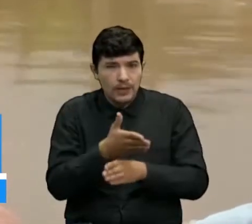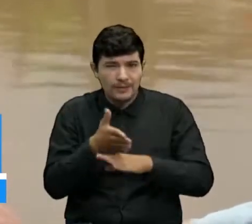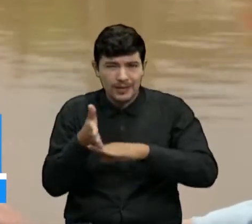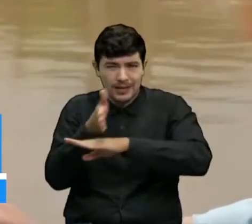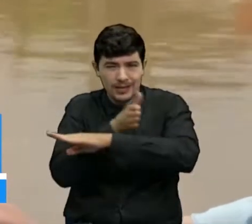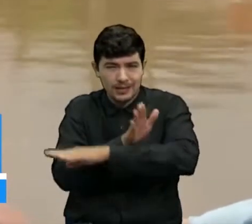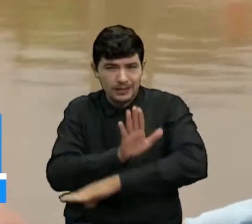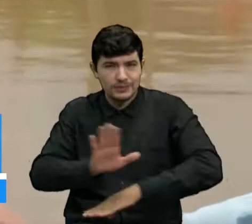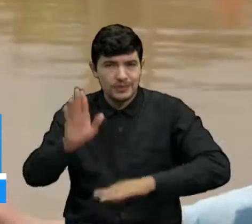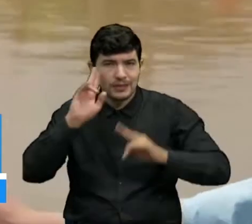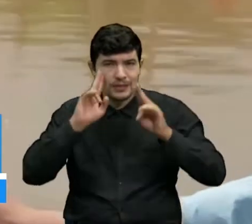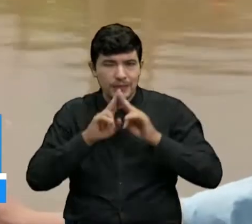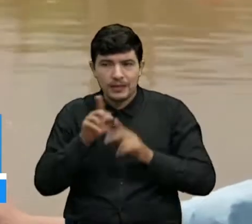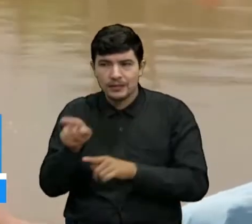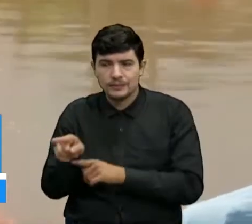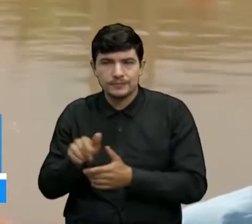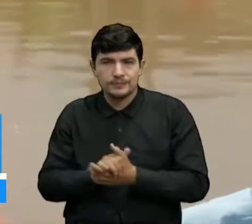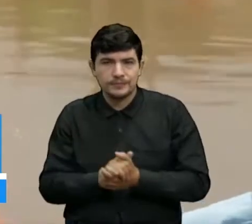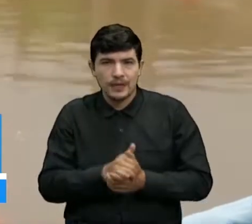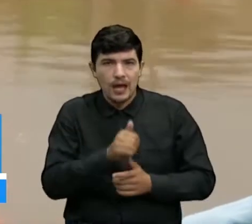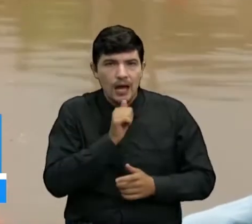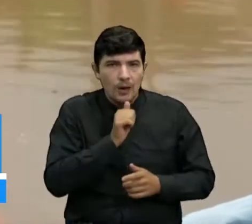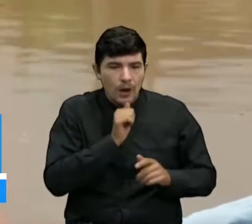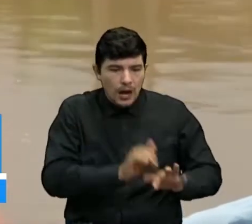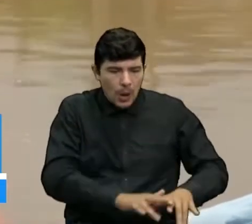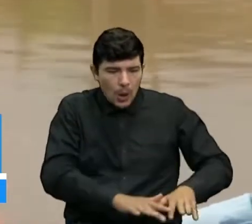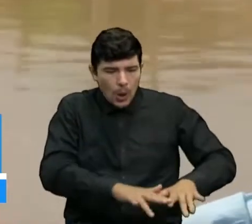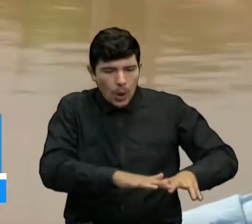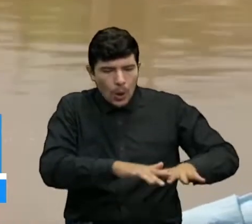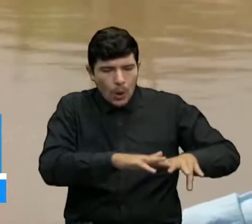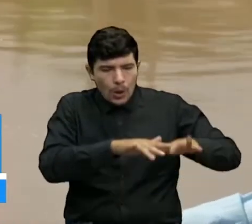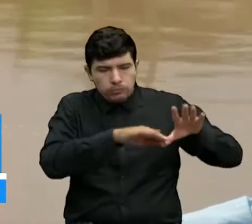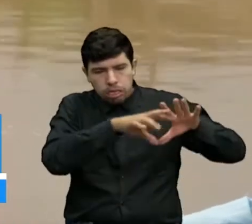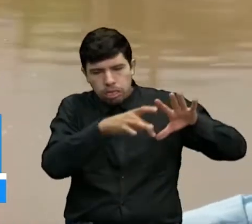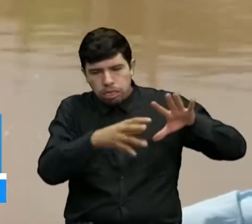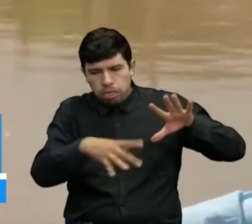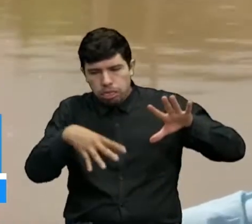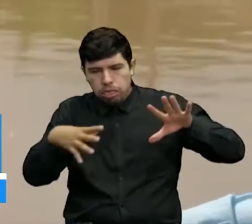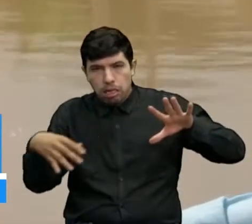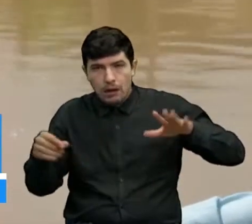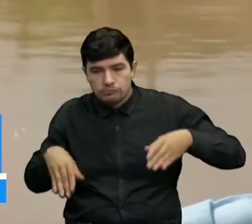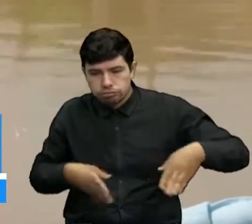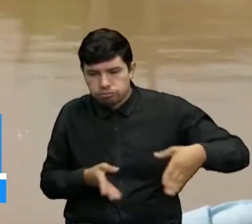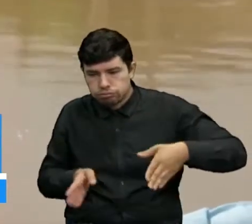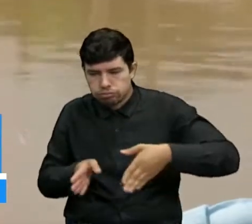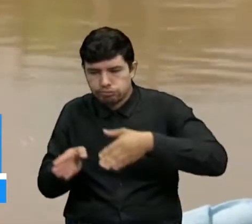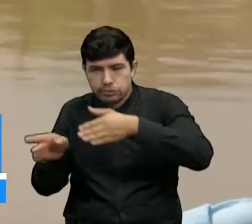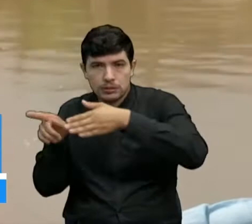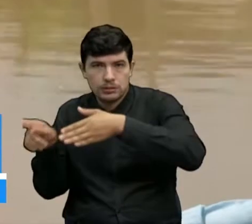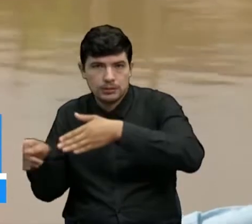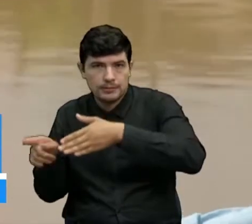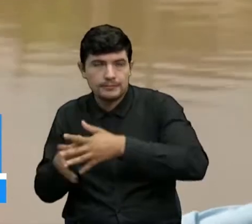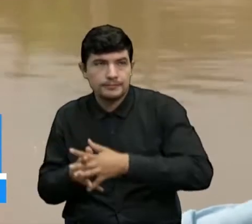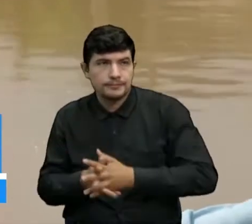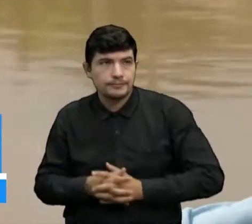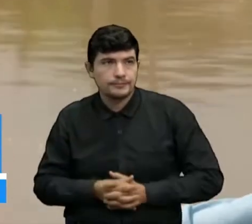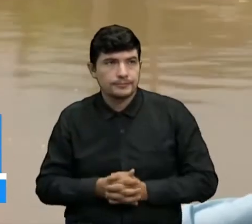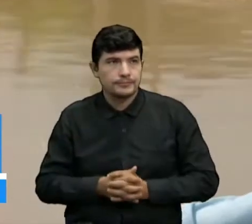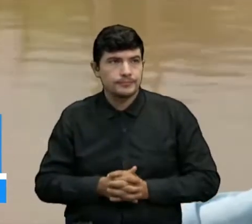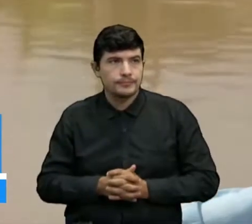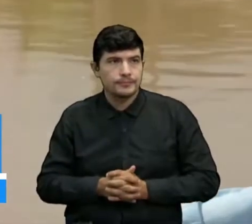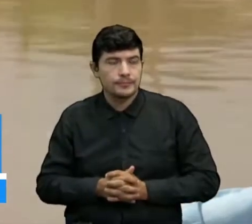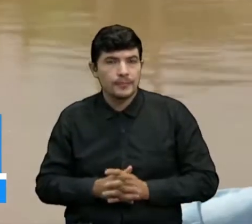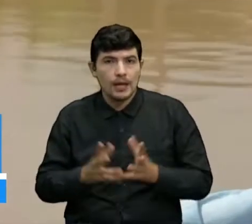ya lo vieron ustedes, el deserenador recoge aguas arriba de todos los barrios que tiene la Comuna 10, en donde